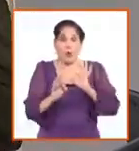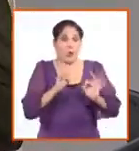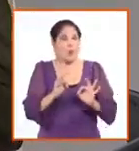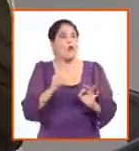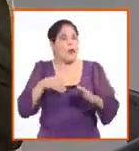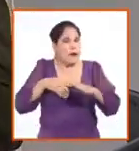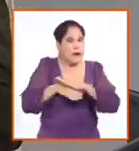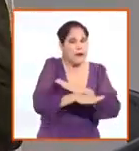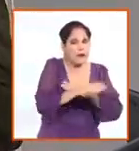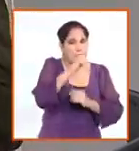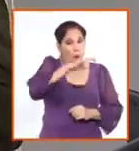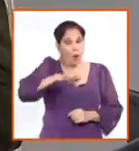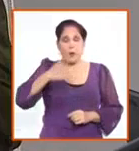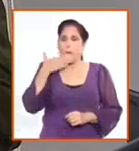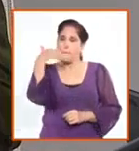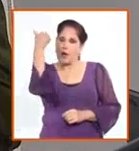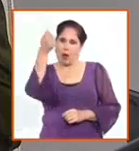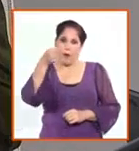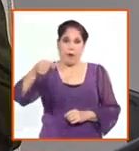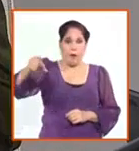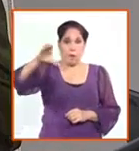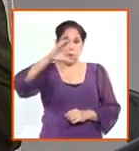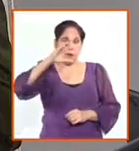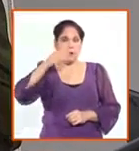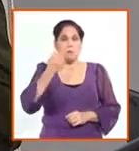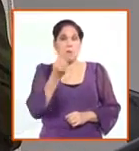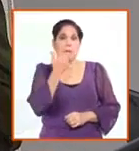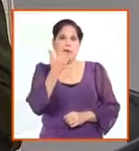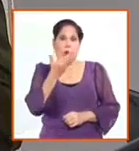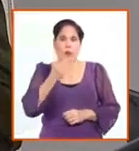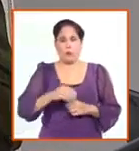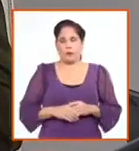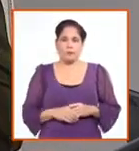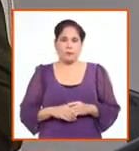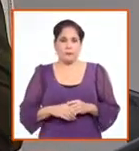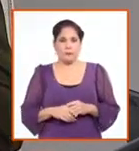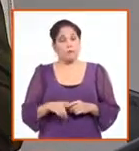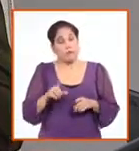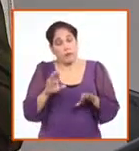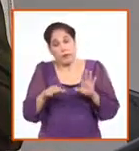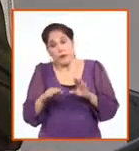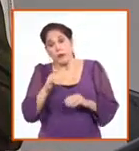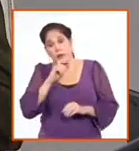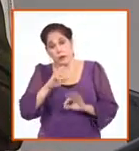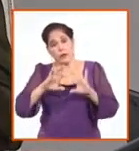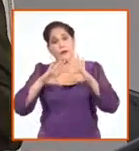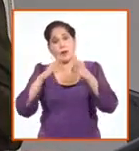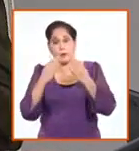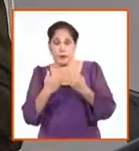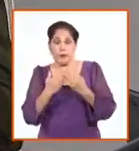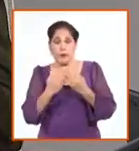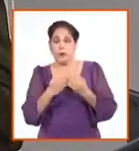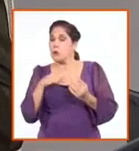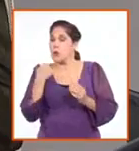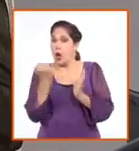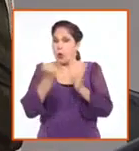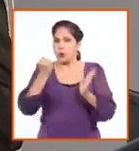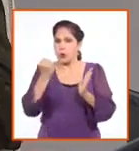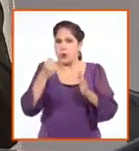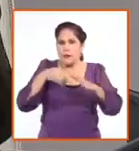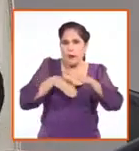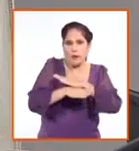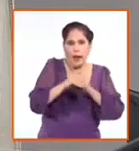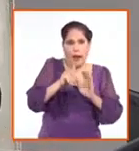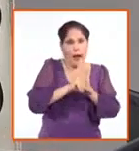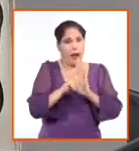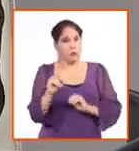con menores. Nosotros ratificamos, en ocasiones hay incomprensión en alguna familia, pero nosotros no autorizamos la sanidad de menor por la vía legal,